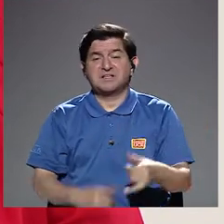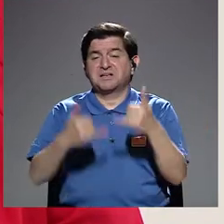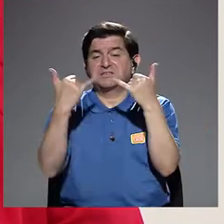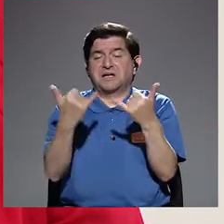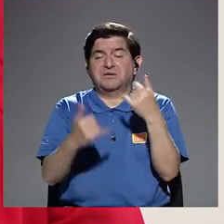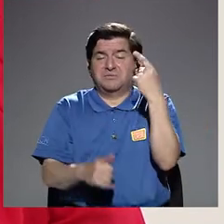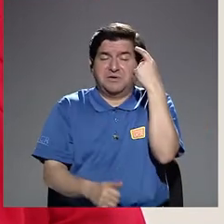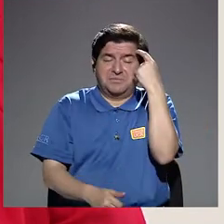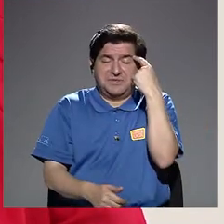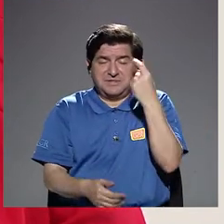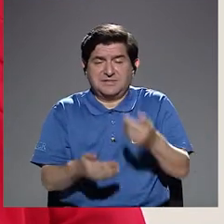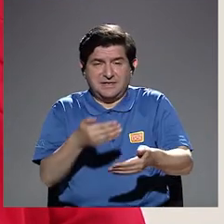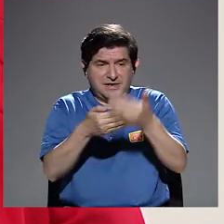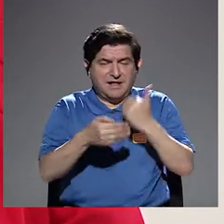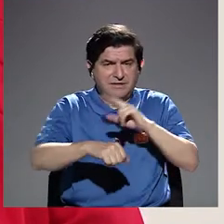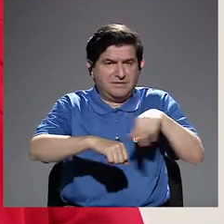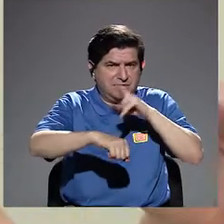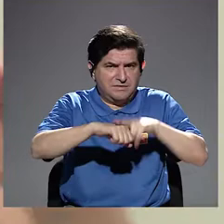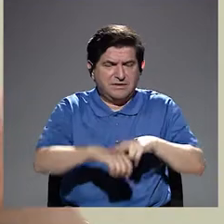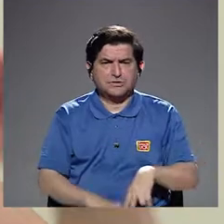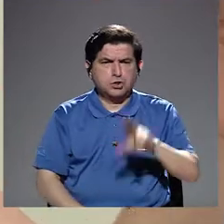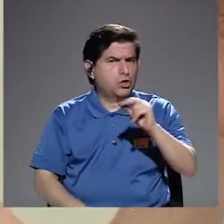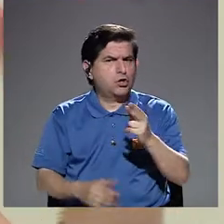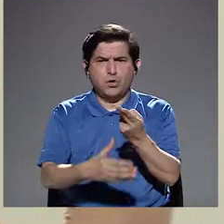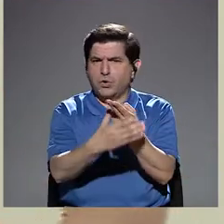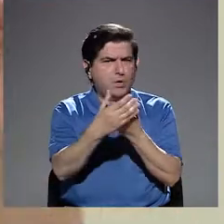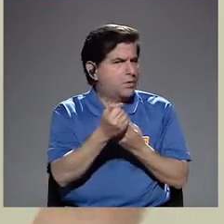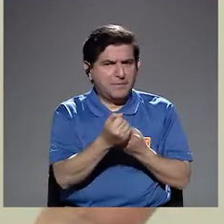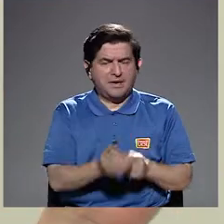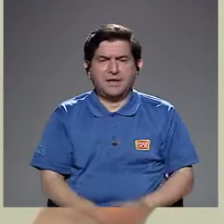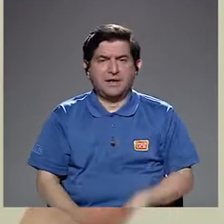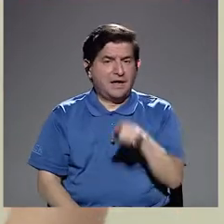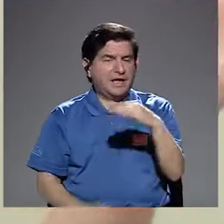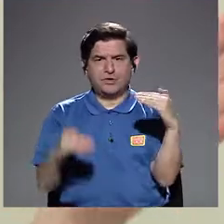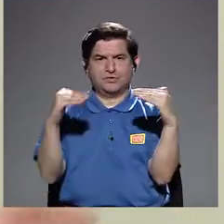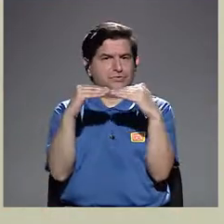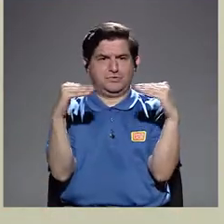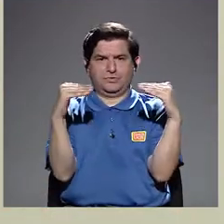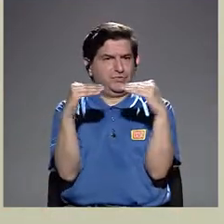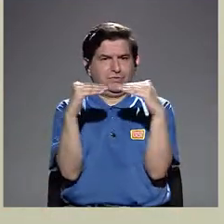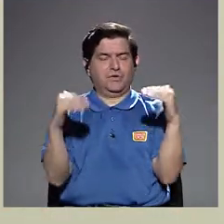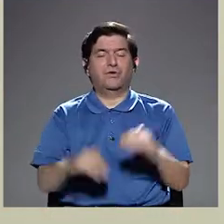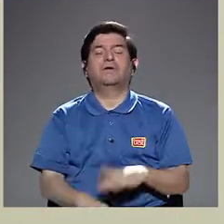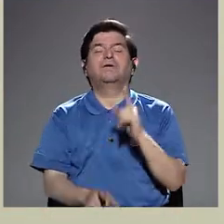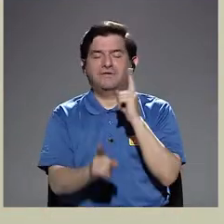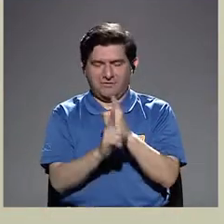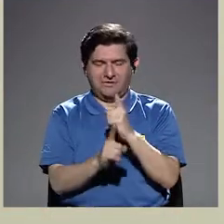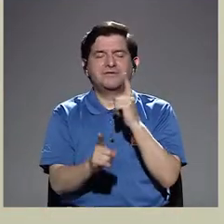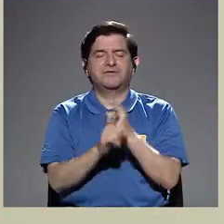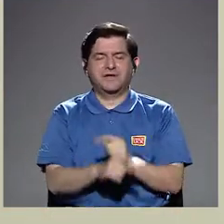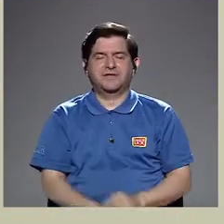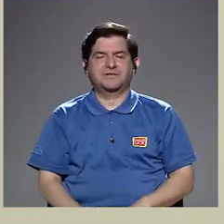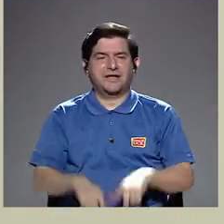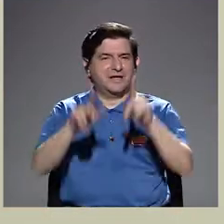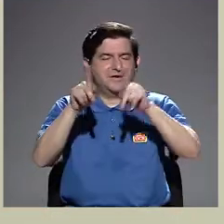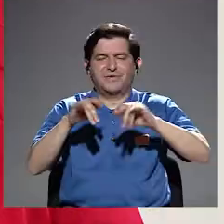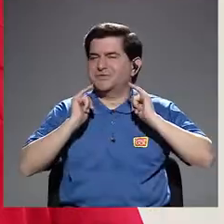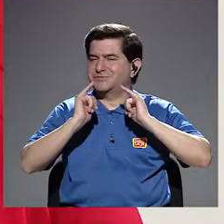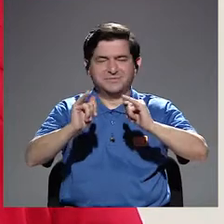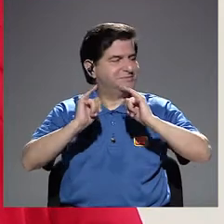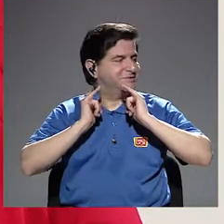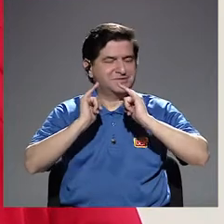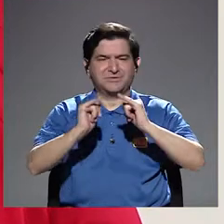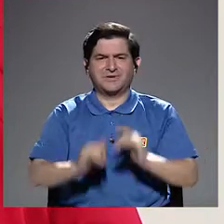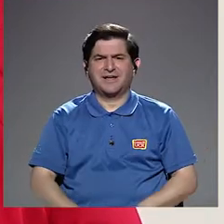han normalizado. Que justamente no serían pareja porque no serían pares, ¿verdad? Es una de las... Exacto. No son pares,